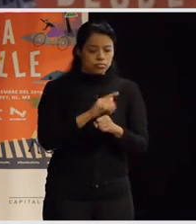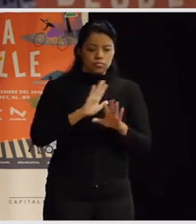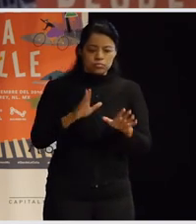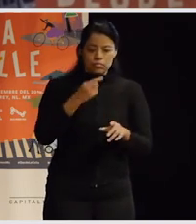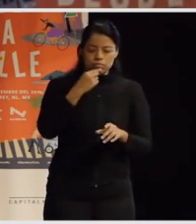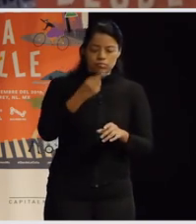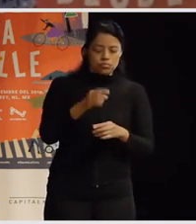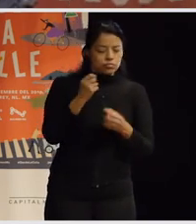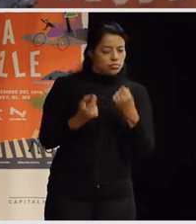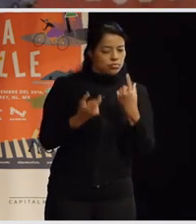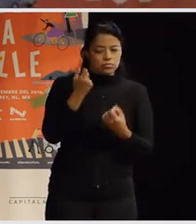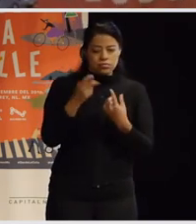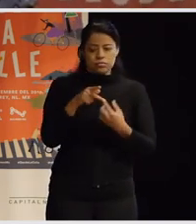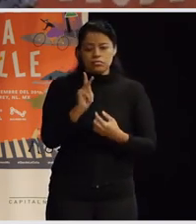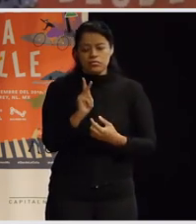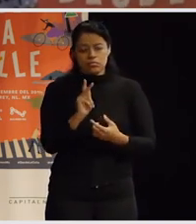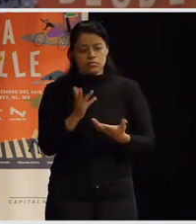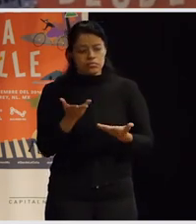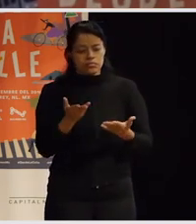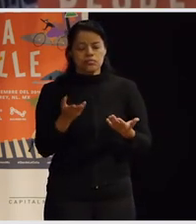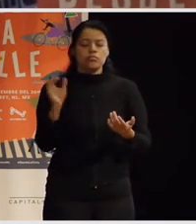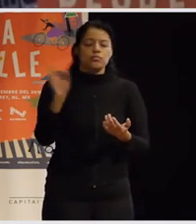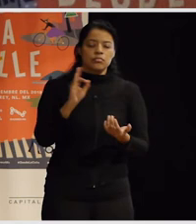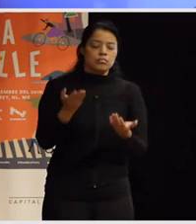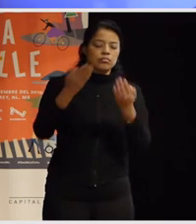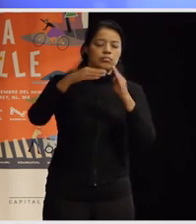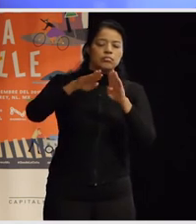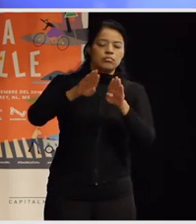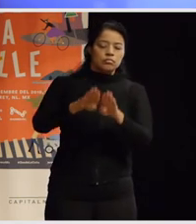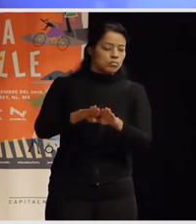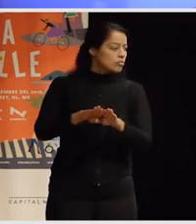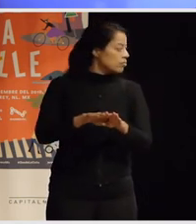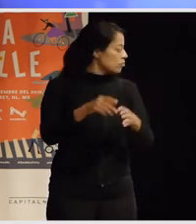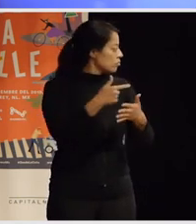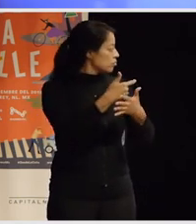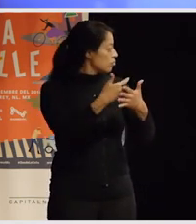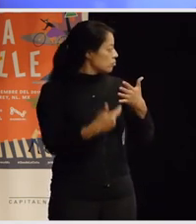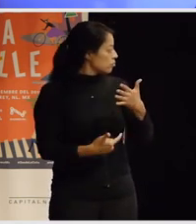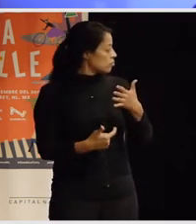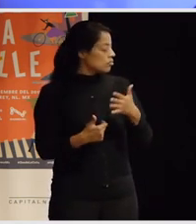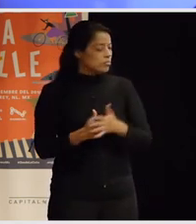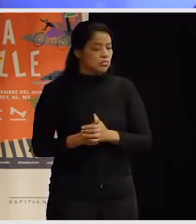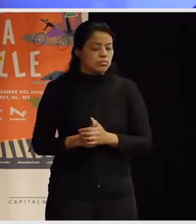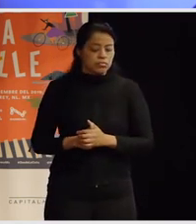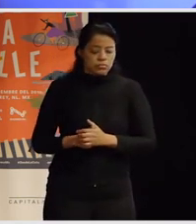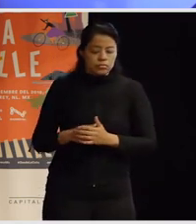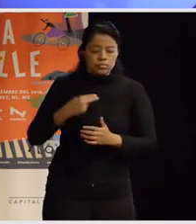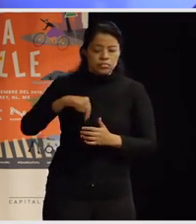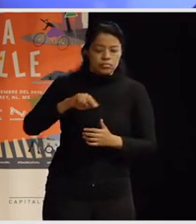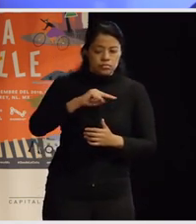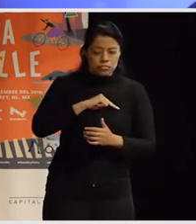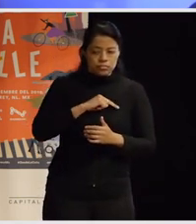mencionado creo que algunas pero a lo mejor como hacer un cierre de enlistándolas nos quedaría un poco más claro lo que podemos